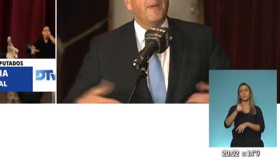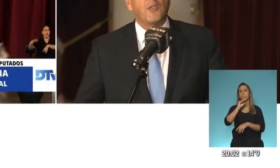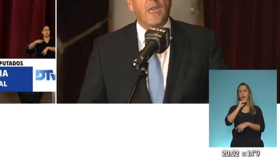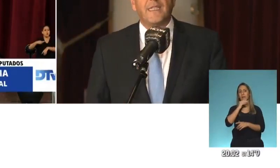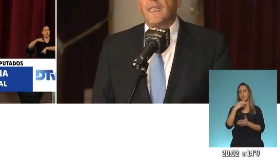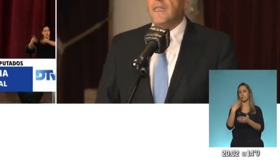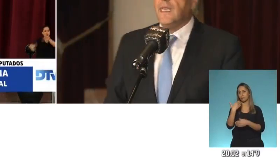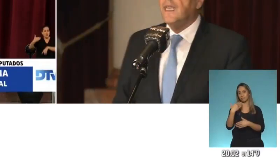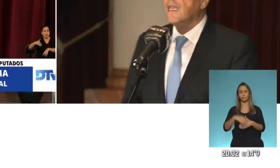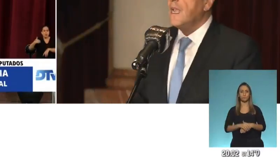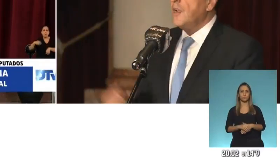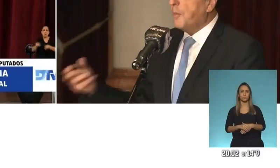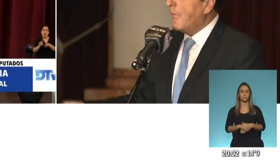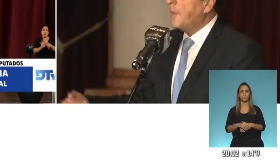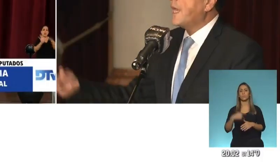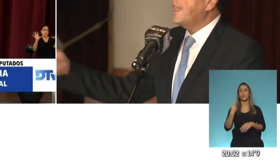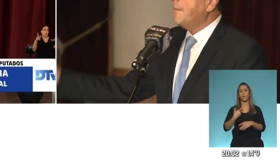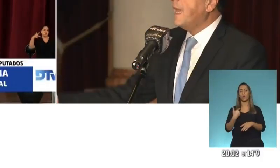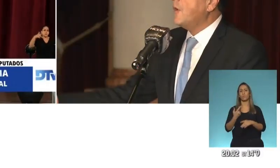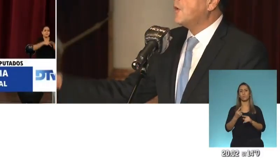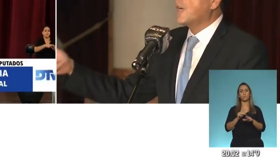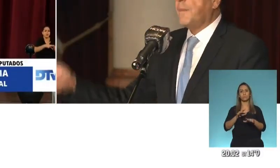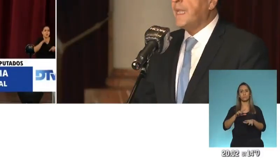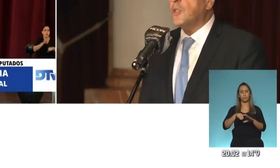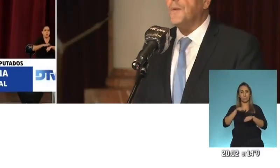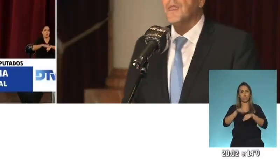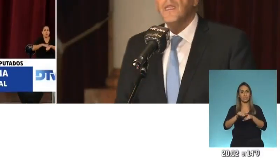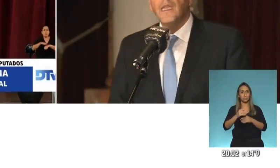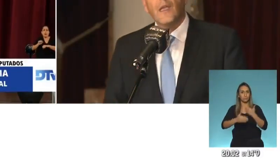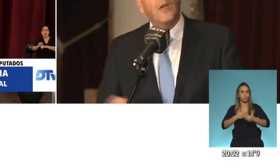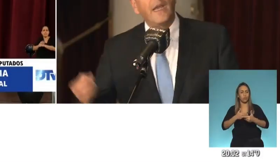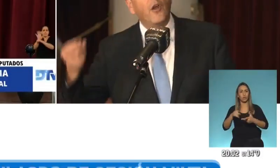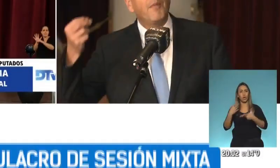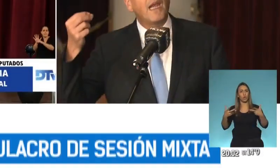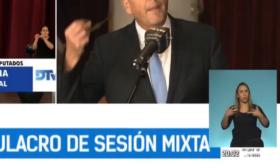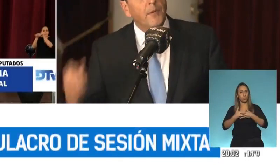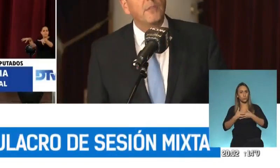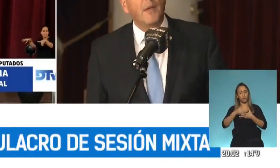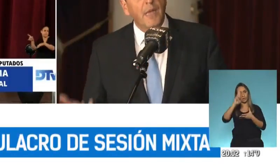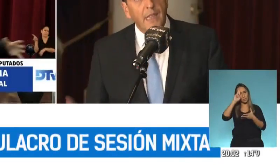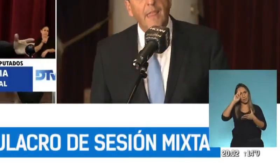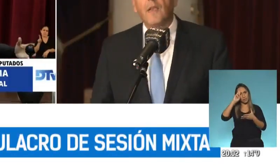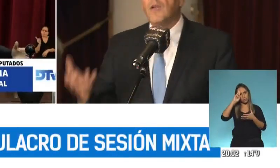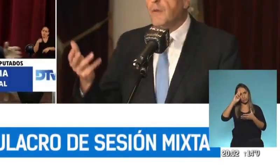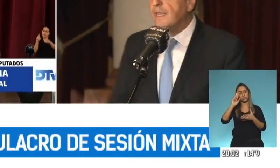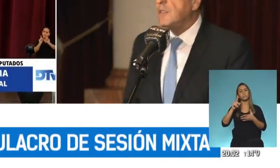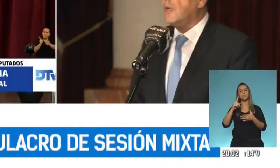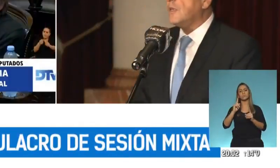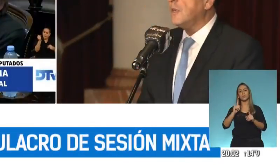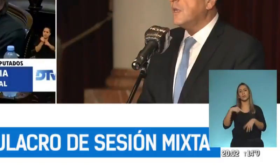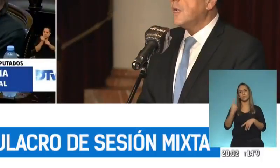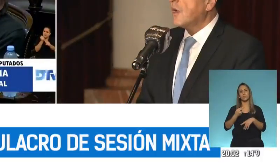Que ese paso trascendente lo podamos dar de la mano, con respeto y con la enorme responsabilidad y